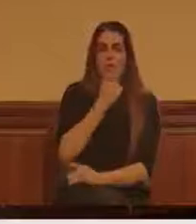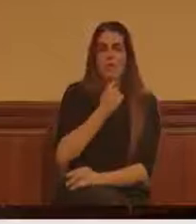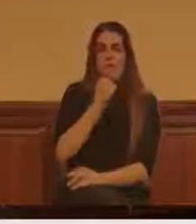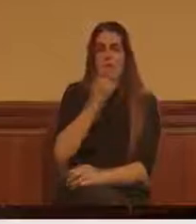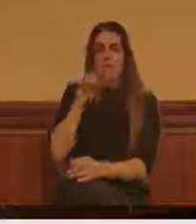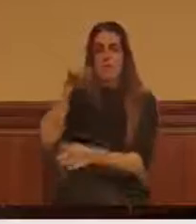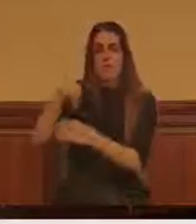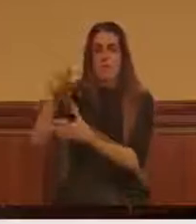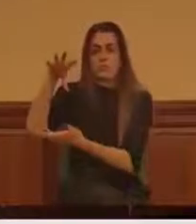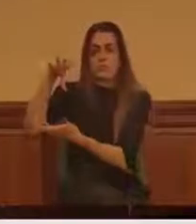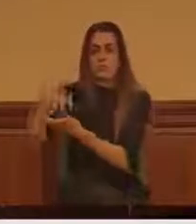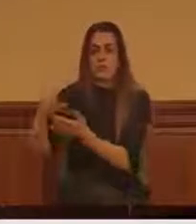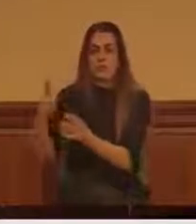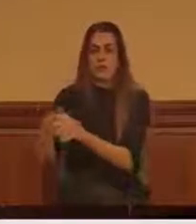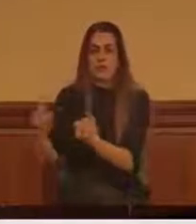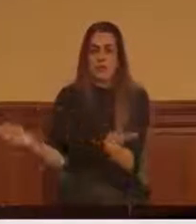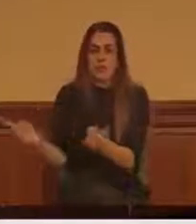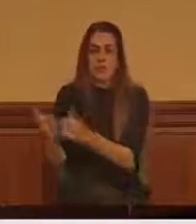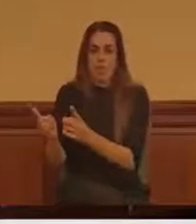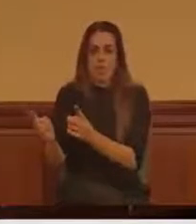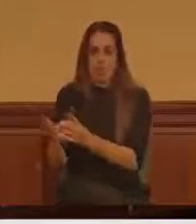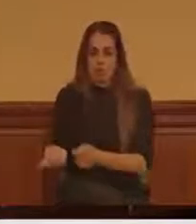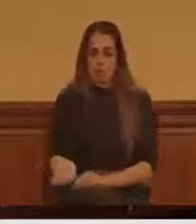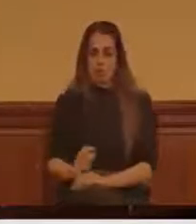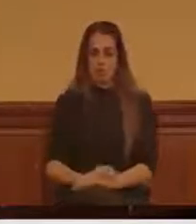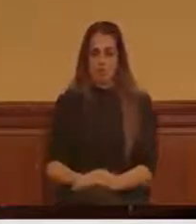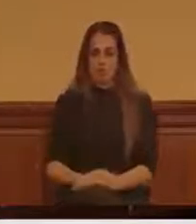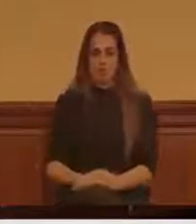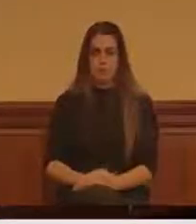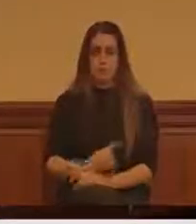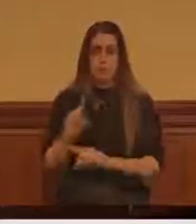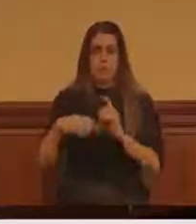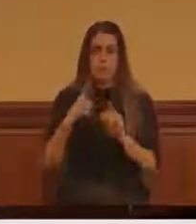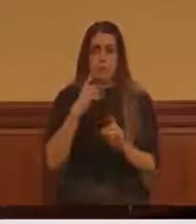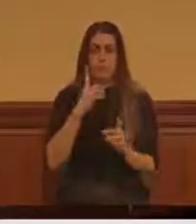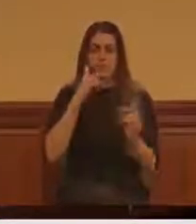tiempo posible y pudieran ser adoptados.